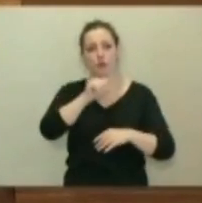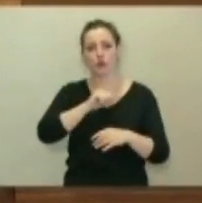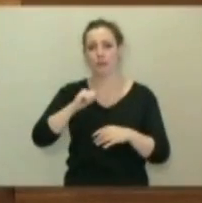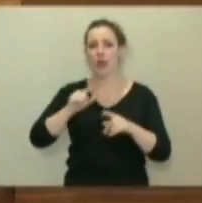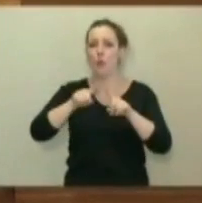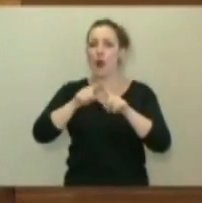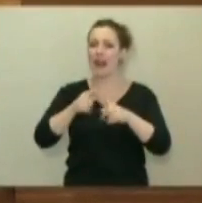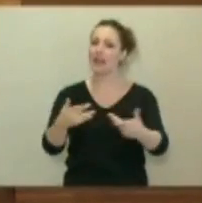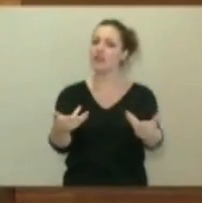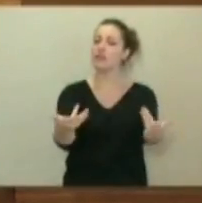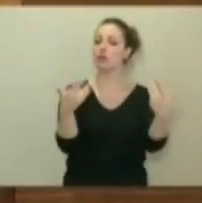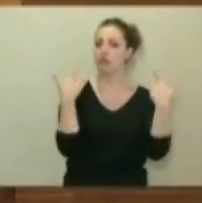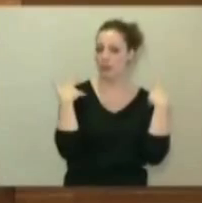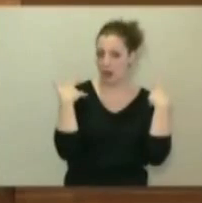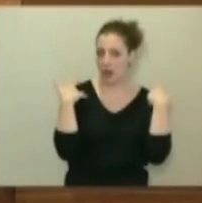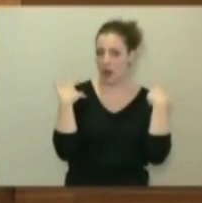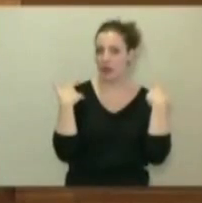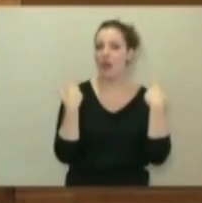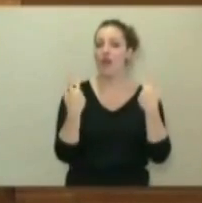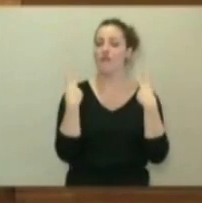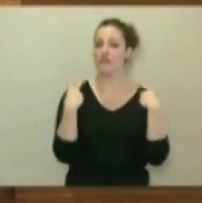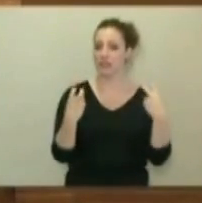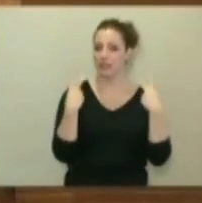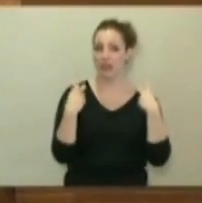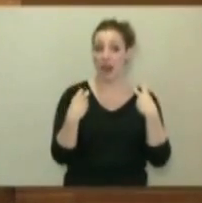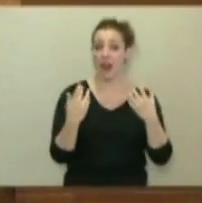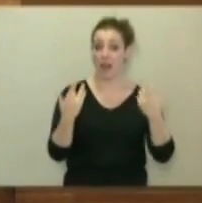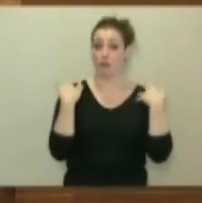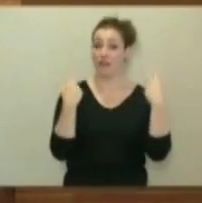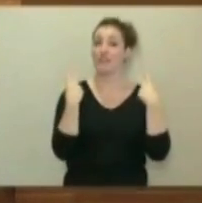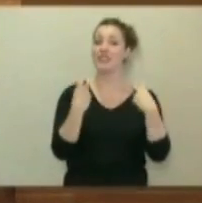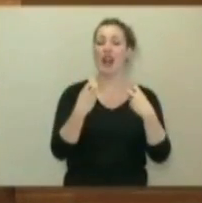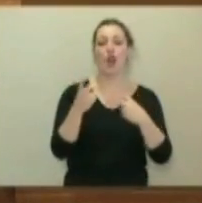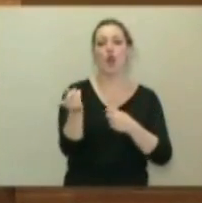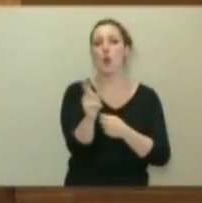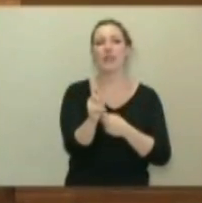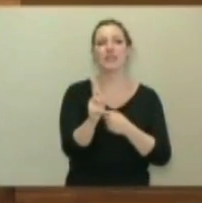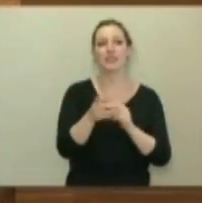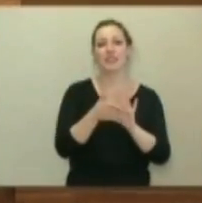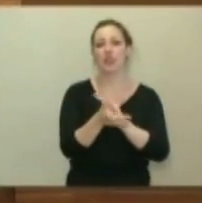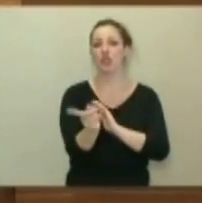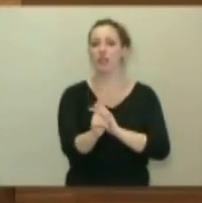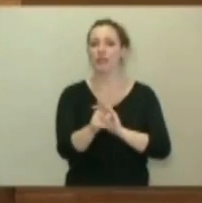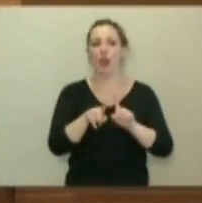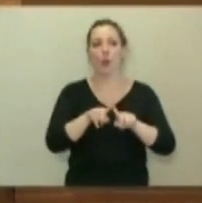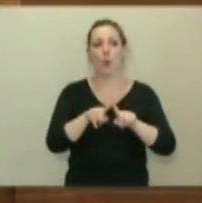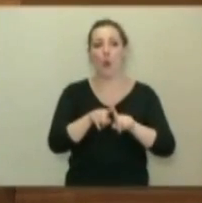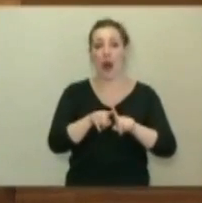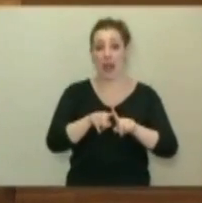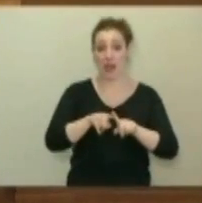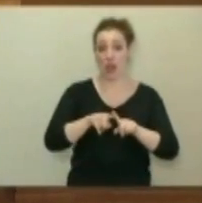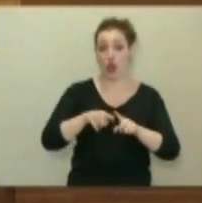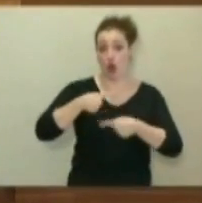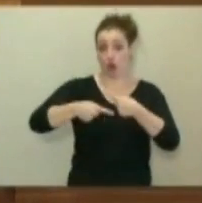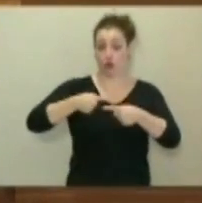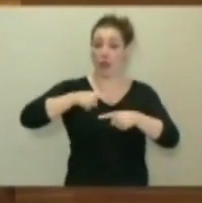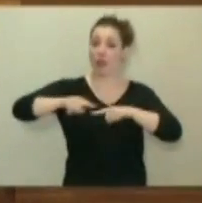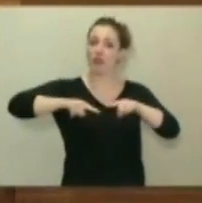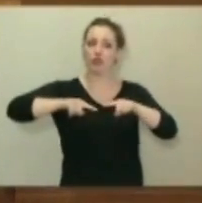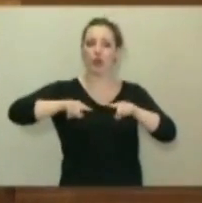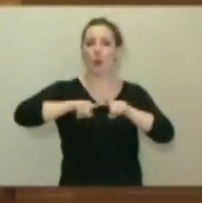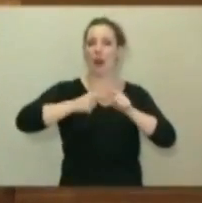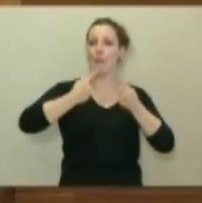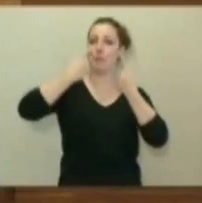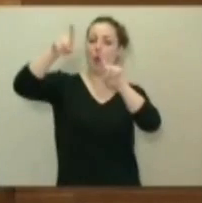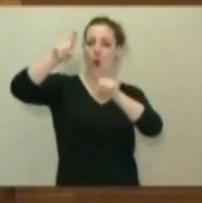responsabilidad, la corresponsabilidad fiscal. La corresponsabilidad fiscal no significa trasladar las consecuencias de tus decisiones a otros, a otras comunidades